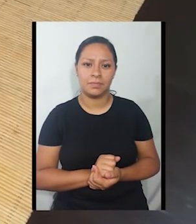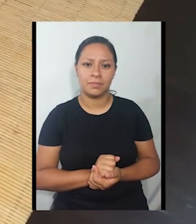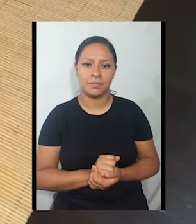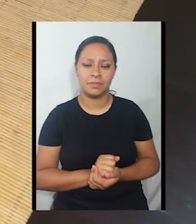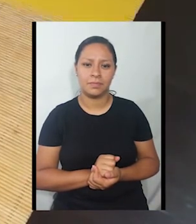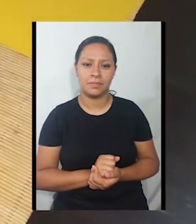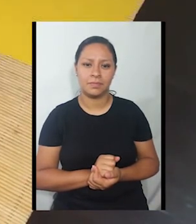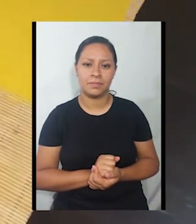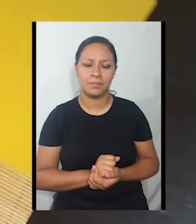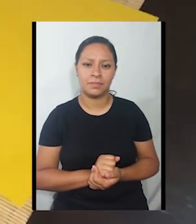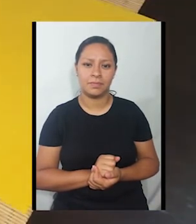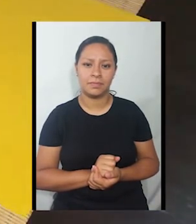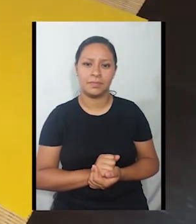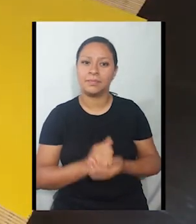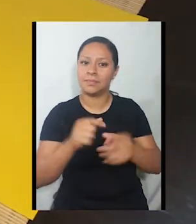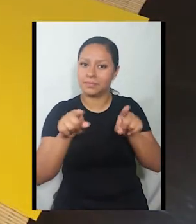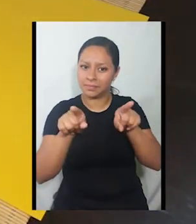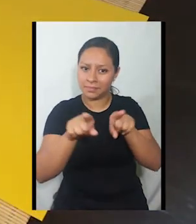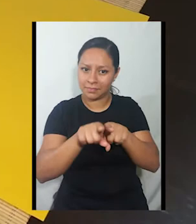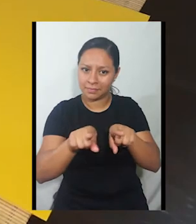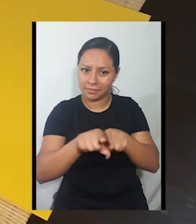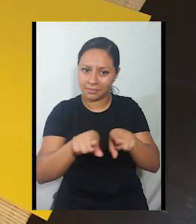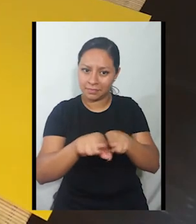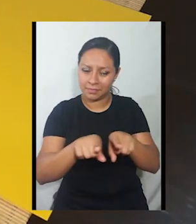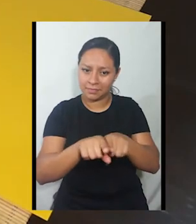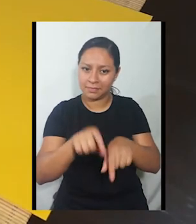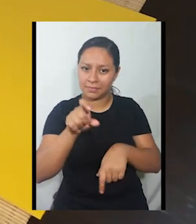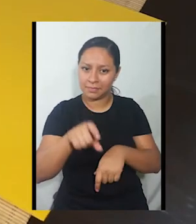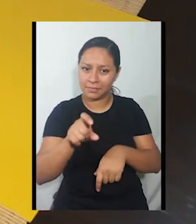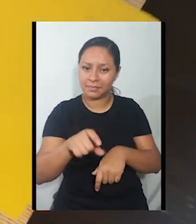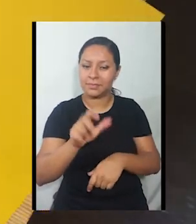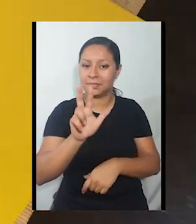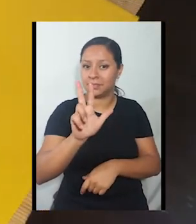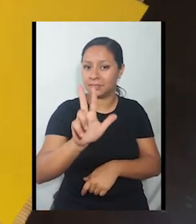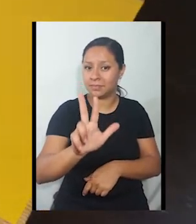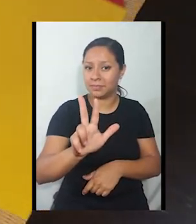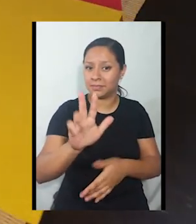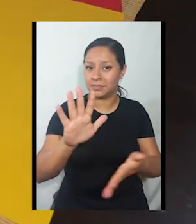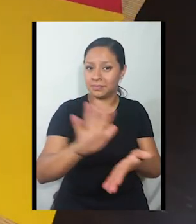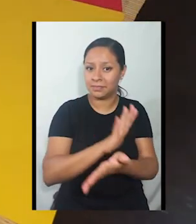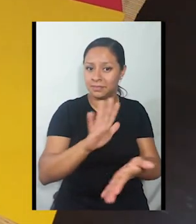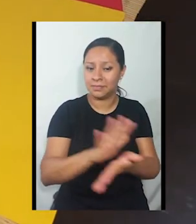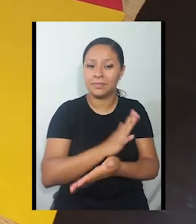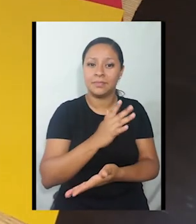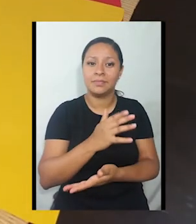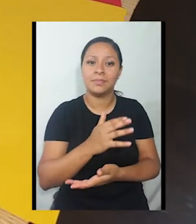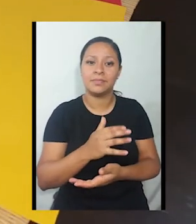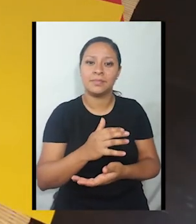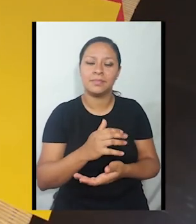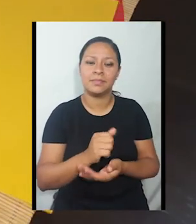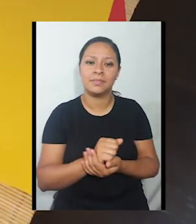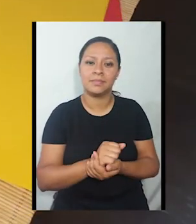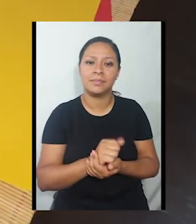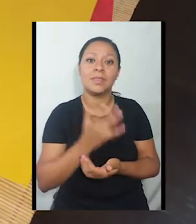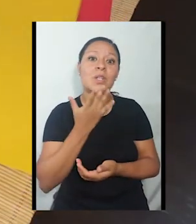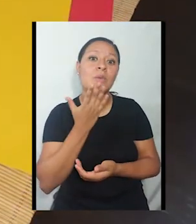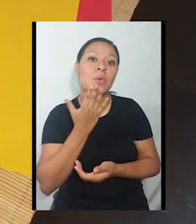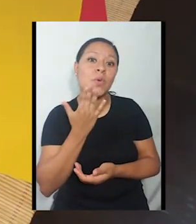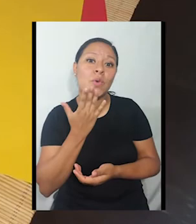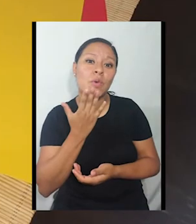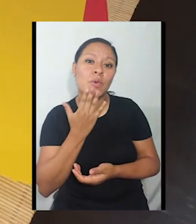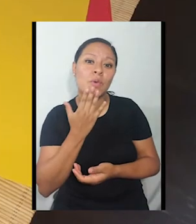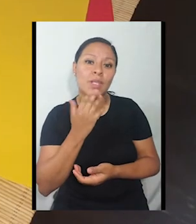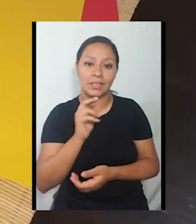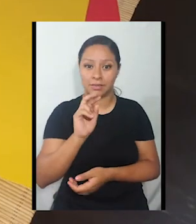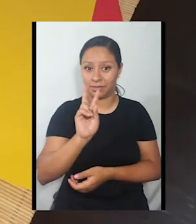Y luego, ocupamos tres hojas de papel construcción. Dos es para que decoremos nuestro teatro. Entonces